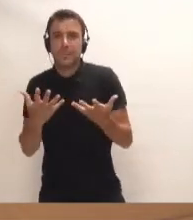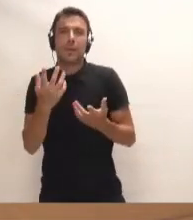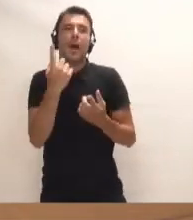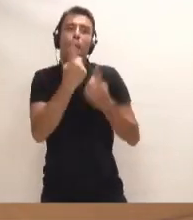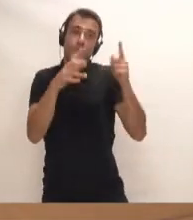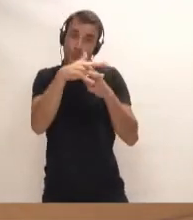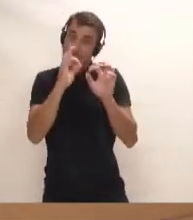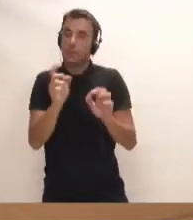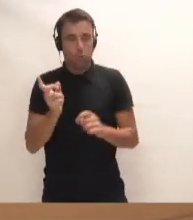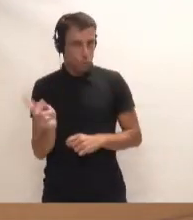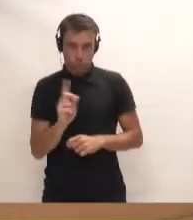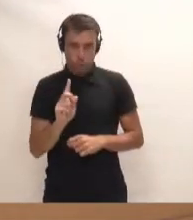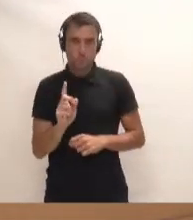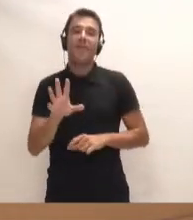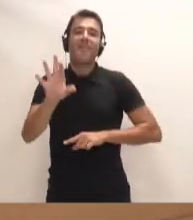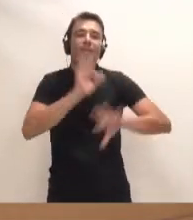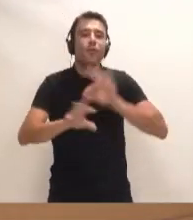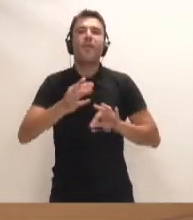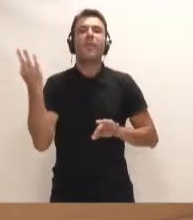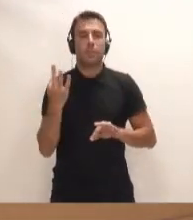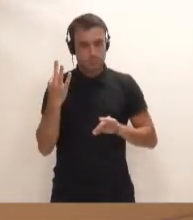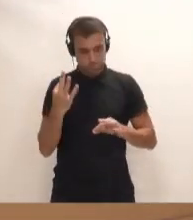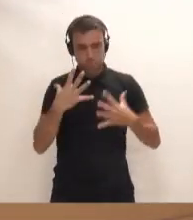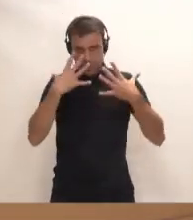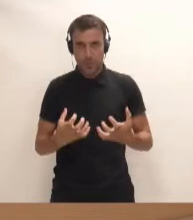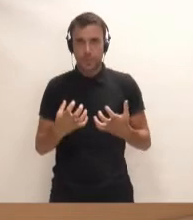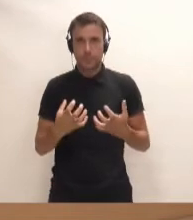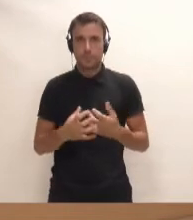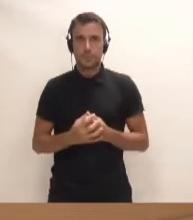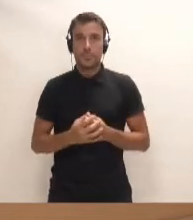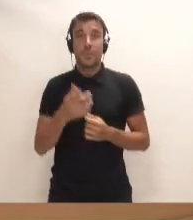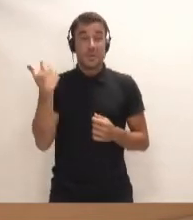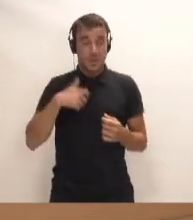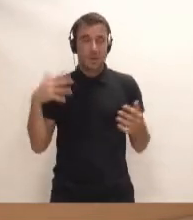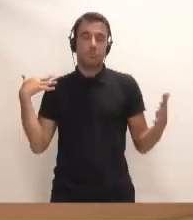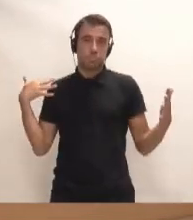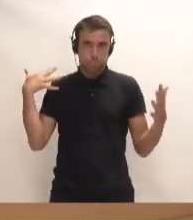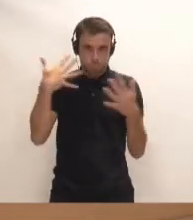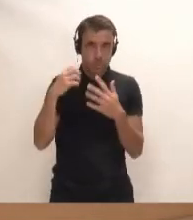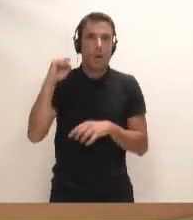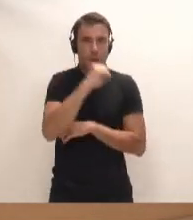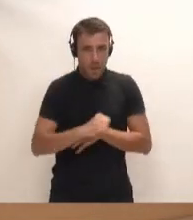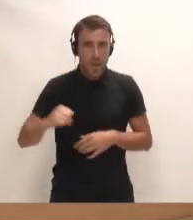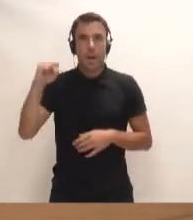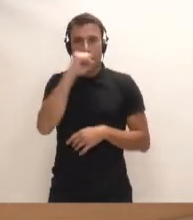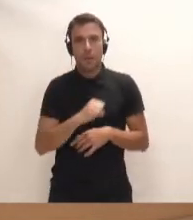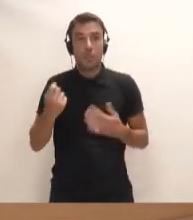los casos. Que la toma de decisiones se haga de una forma seria. Llevamos así muchísimos años y Tenerife